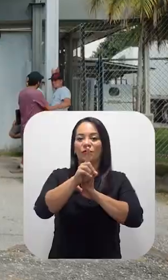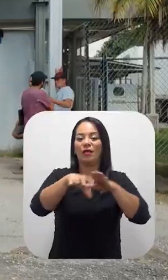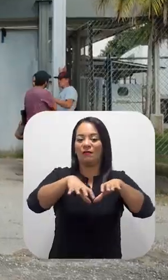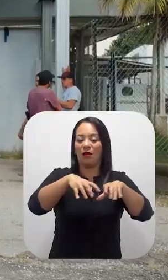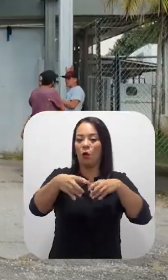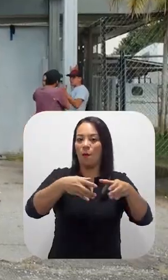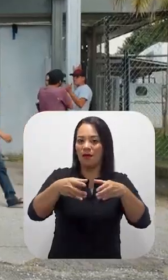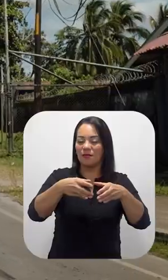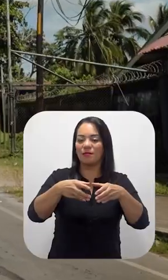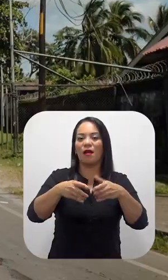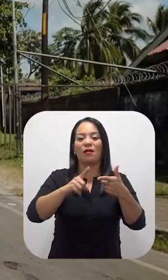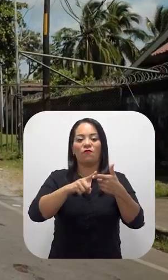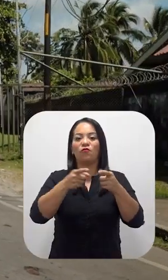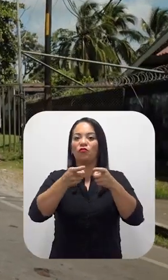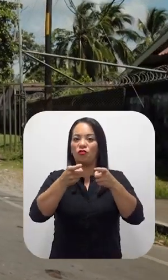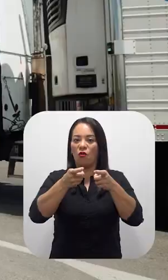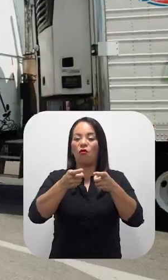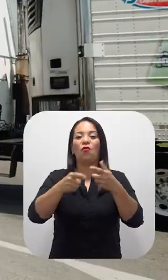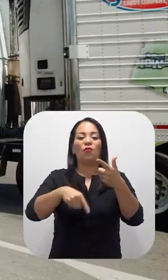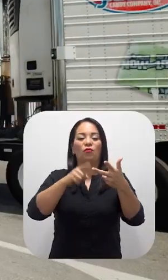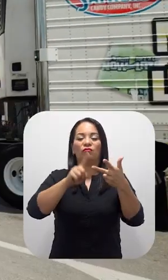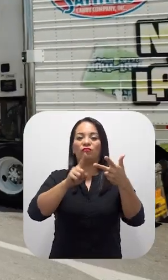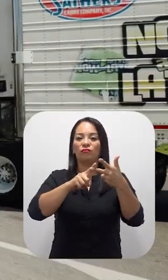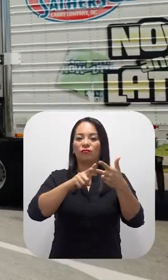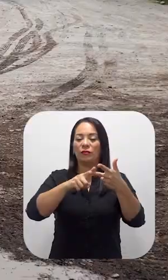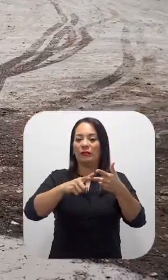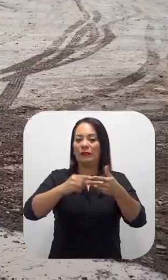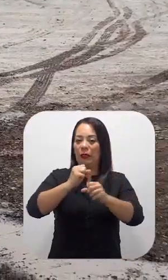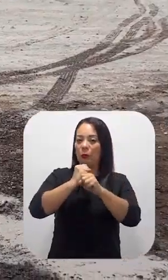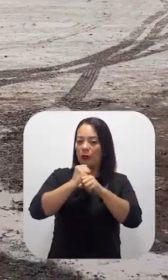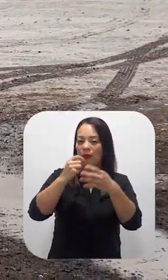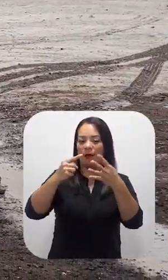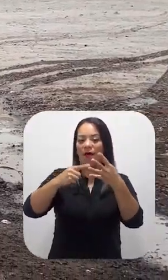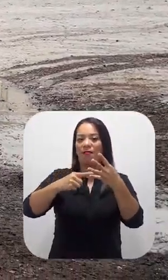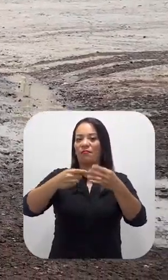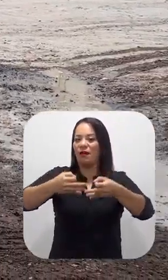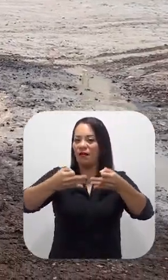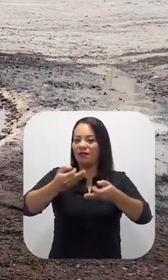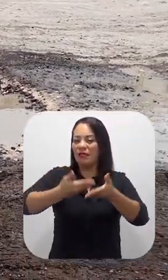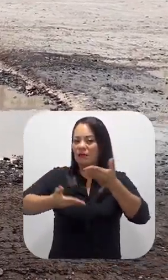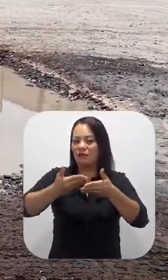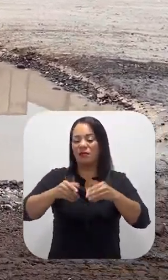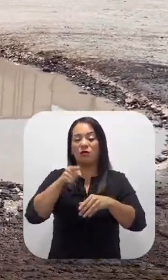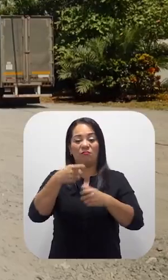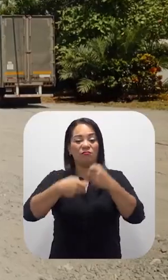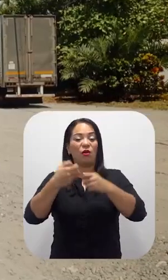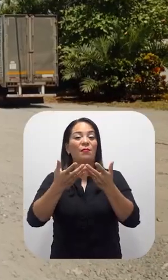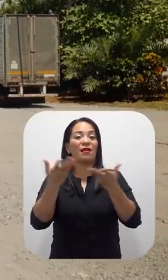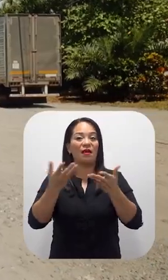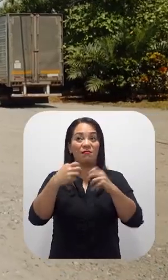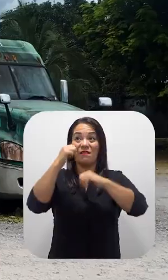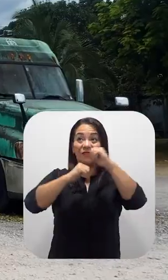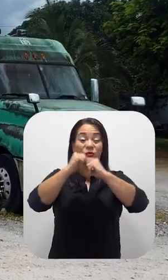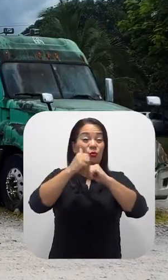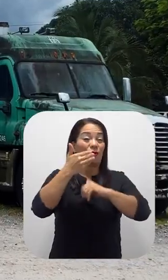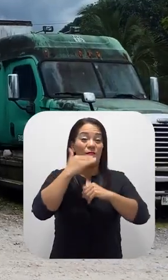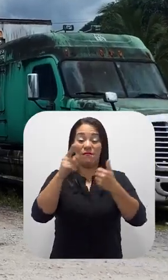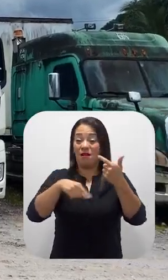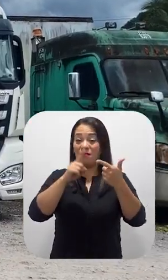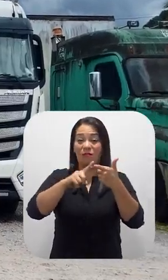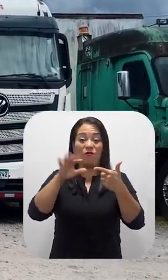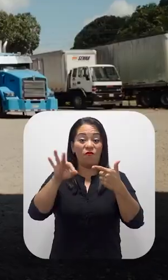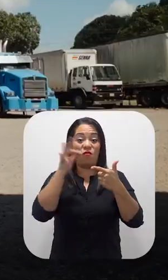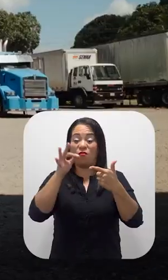actividad comercial y las funciones de control, seguridad y calidad del servicio, con problemas como deficiente infraestructura,